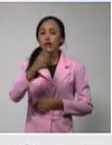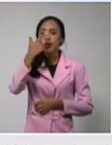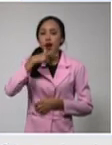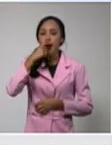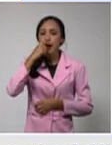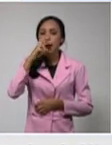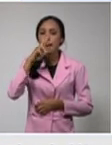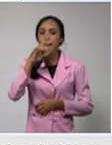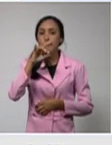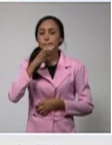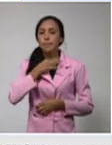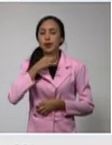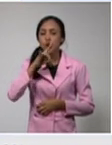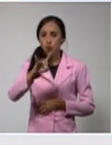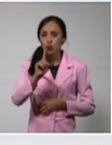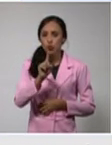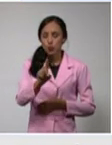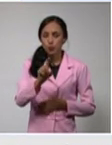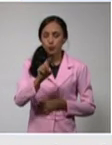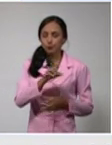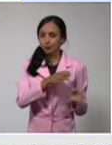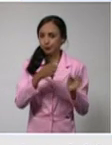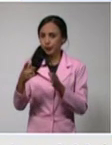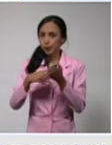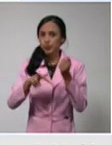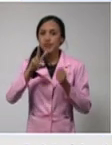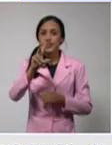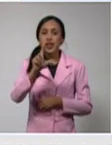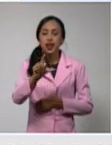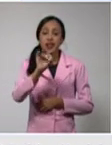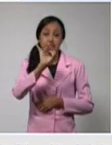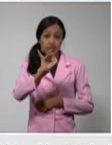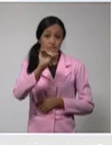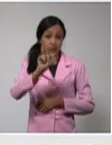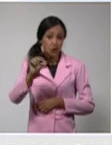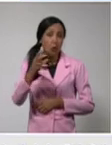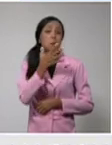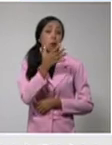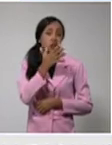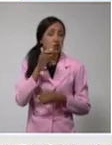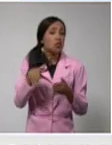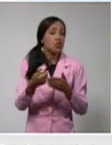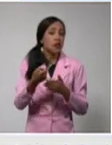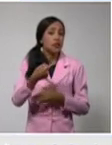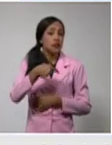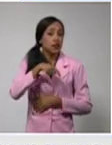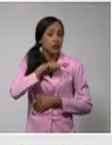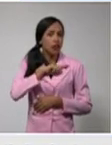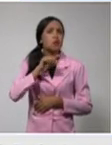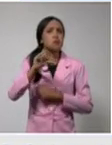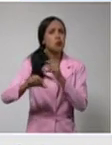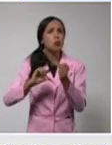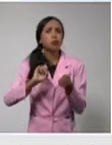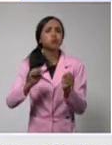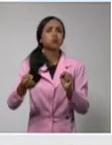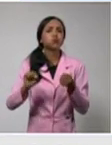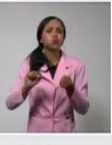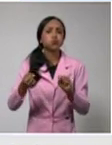Villaclara con siete casos, similar al día anterior, va controlando la pandemia.